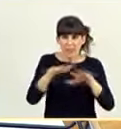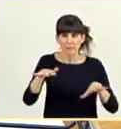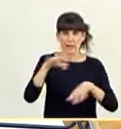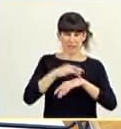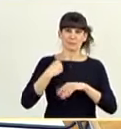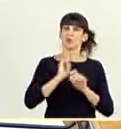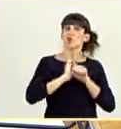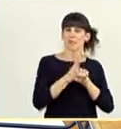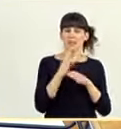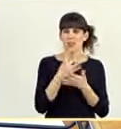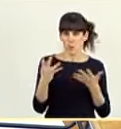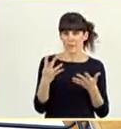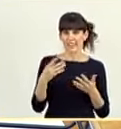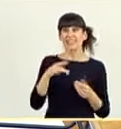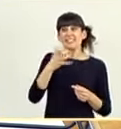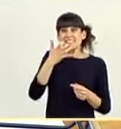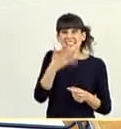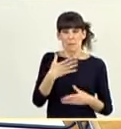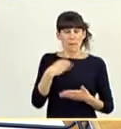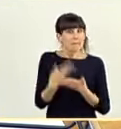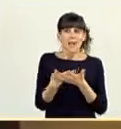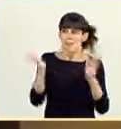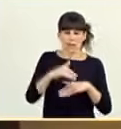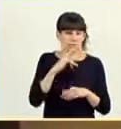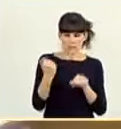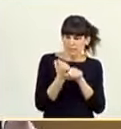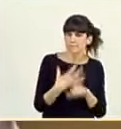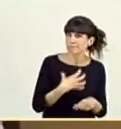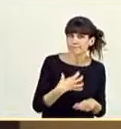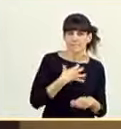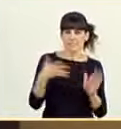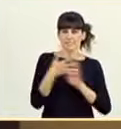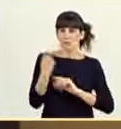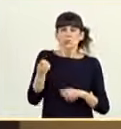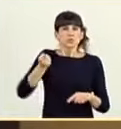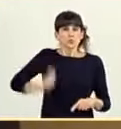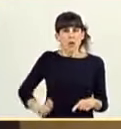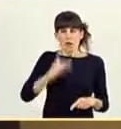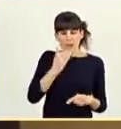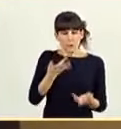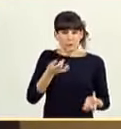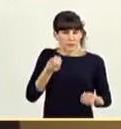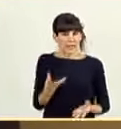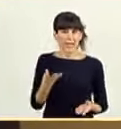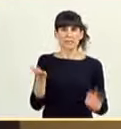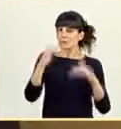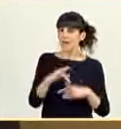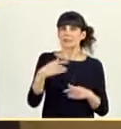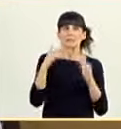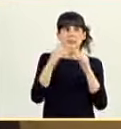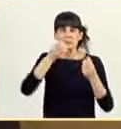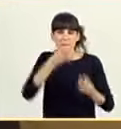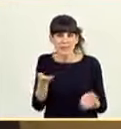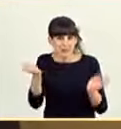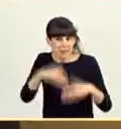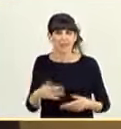de la COVID-19. Si no tienes papeles, no puedes trabajar, no puedes acceder a un sueldo digno, a una vivienda digna y un